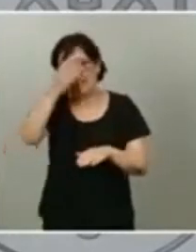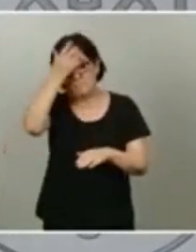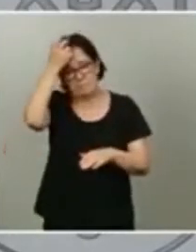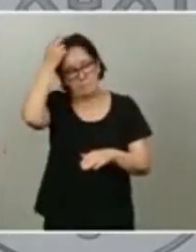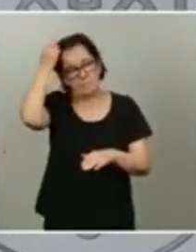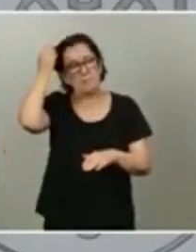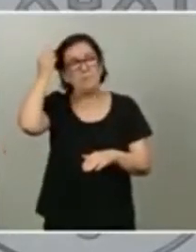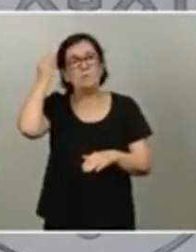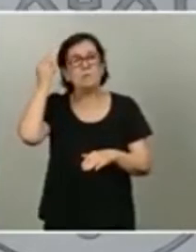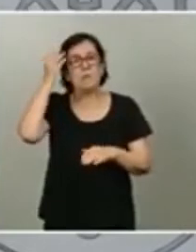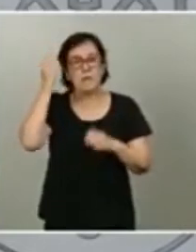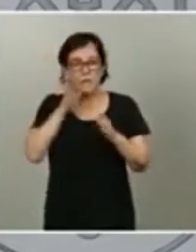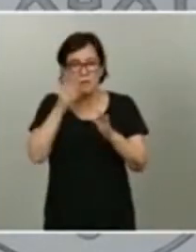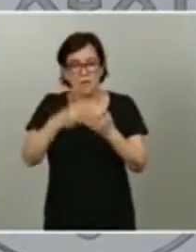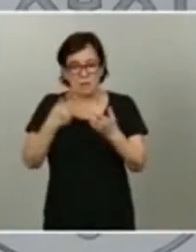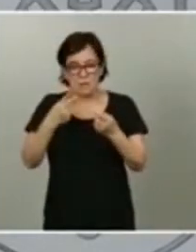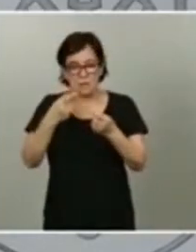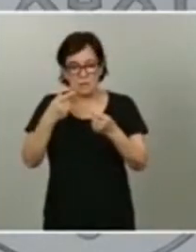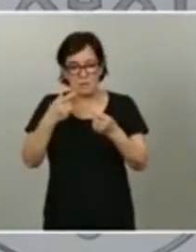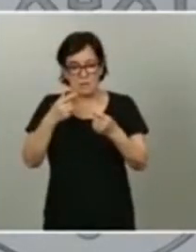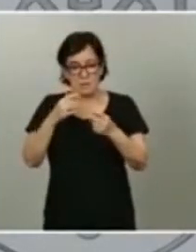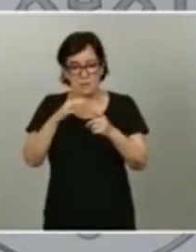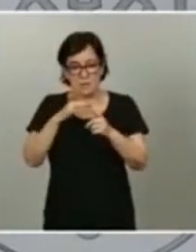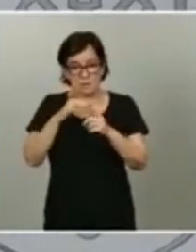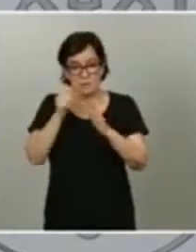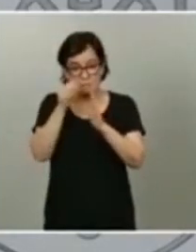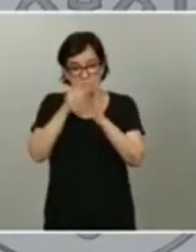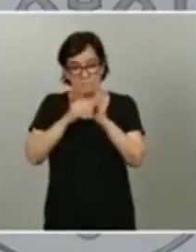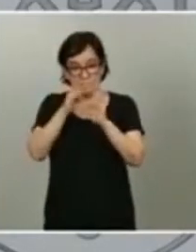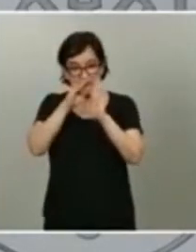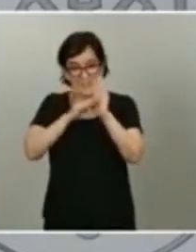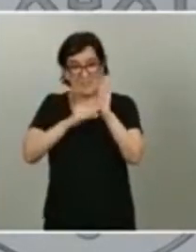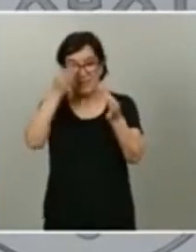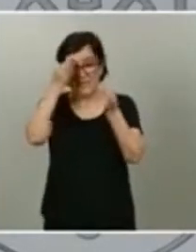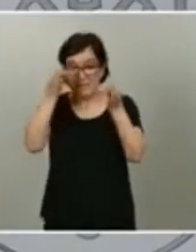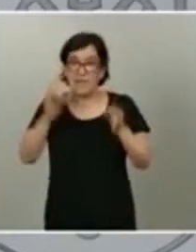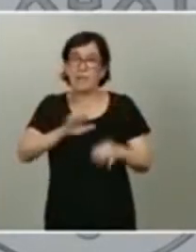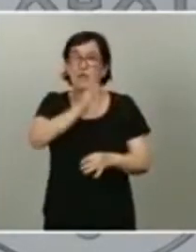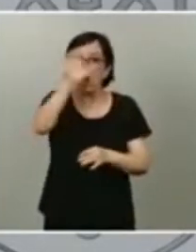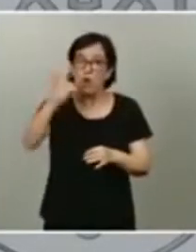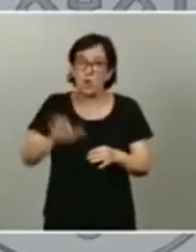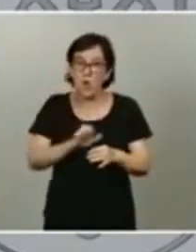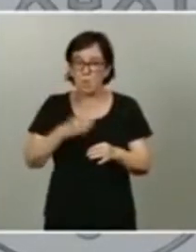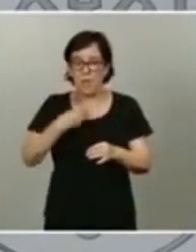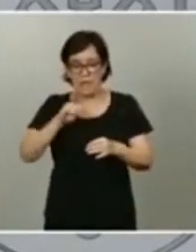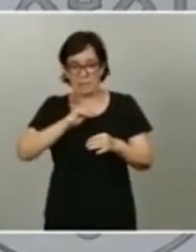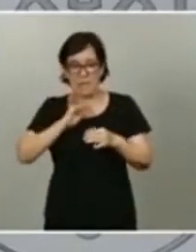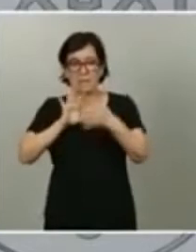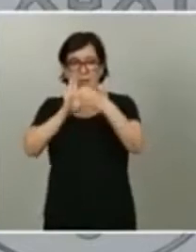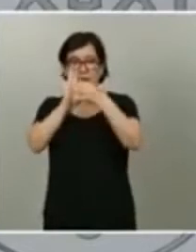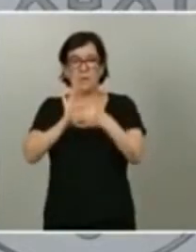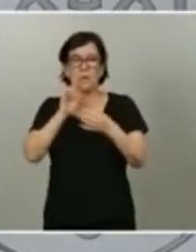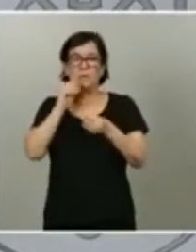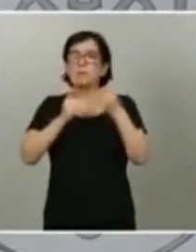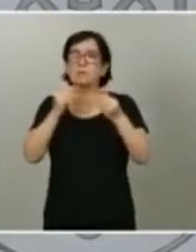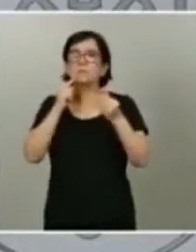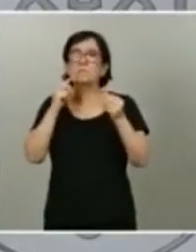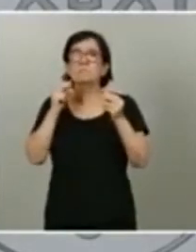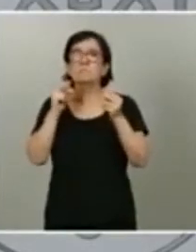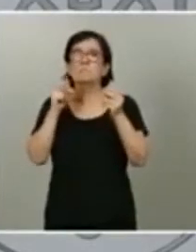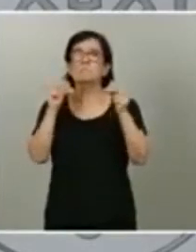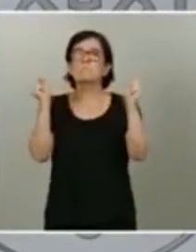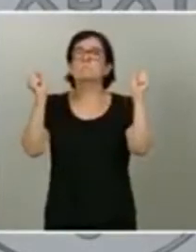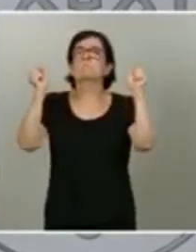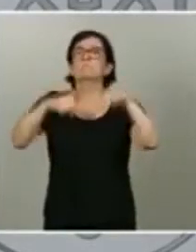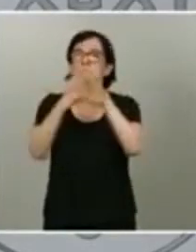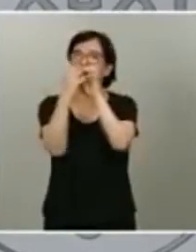parámetros que maneja España y que maneja Europa llegarán a un punto de consenso en el que nos